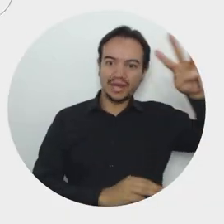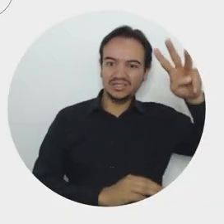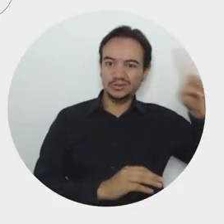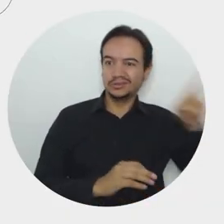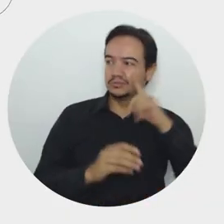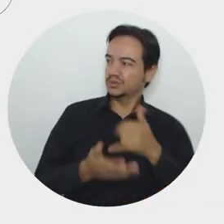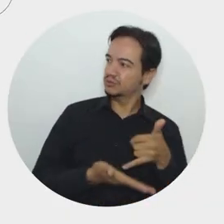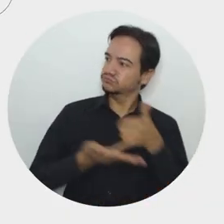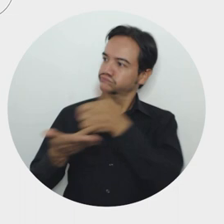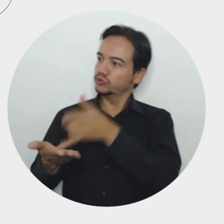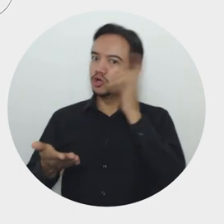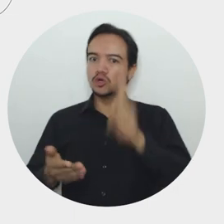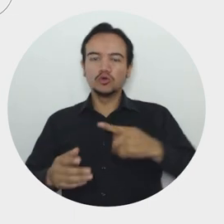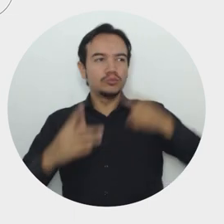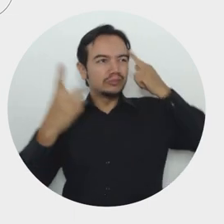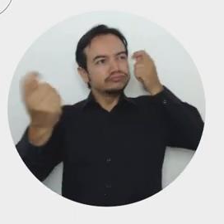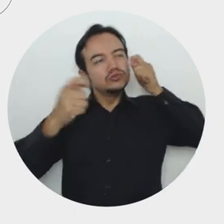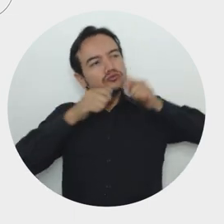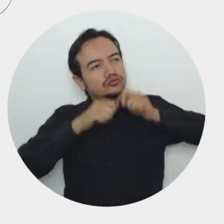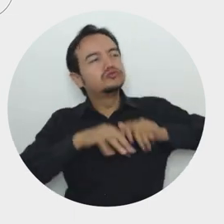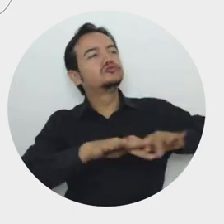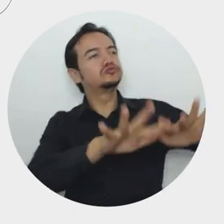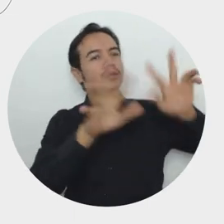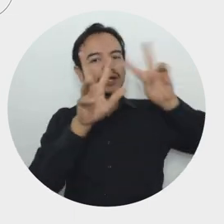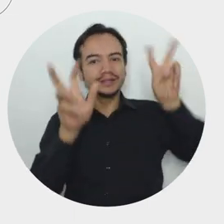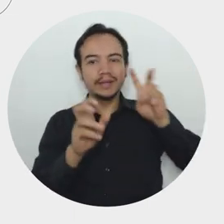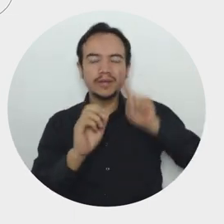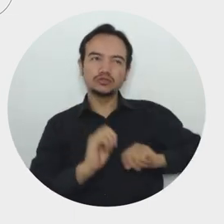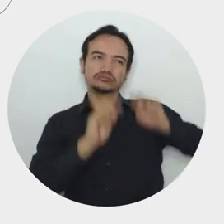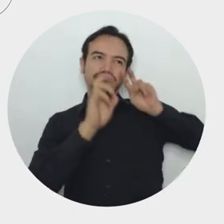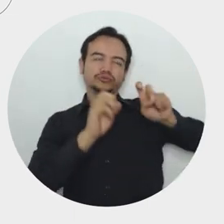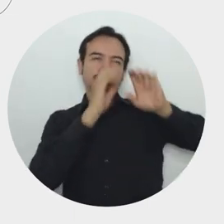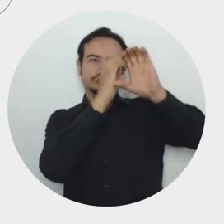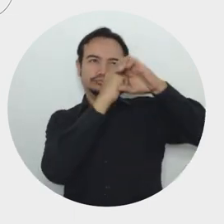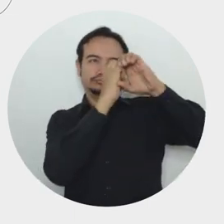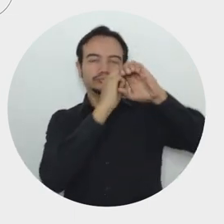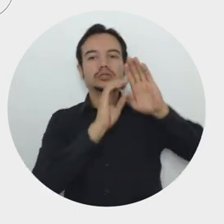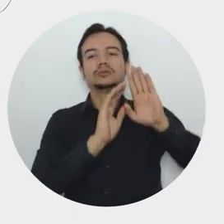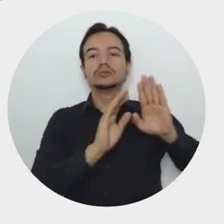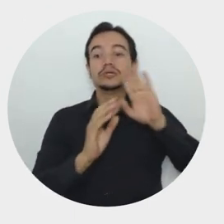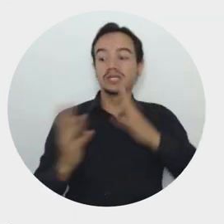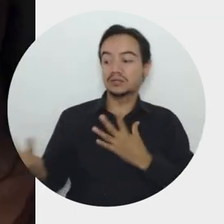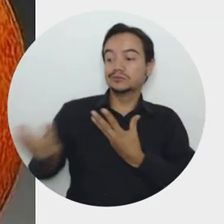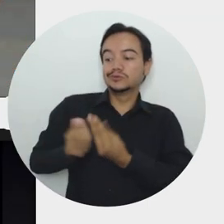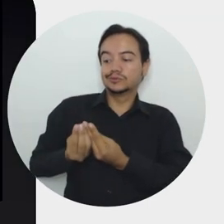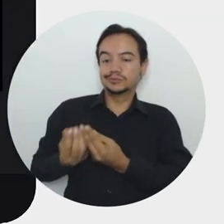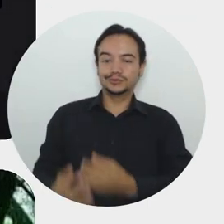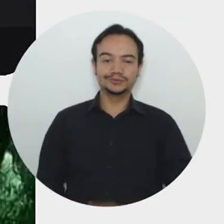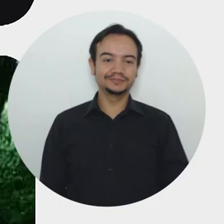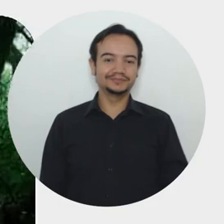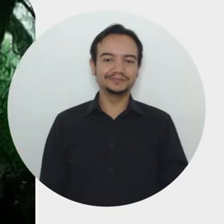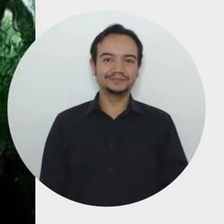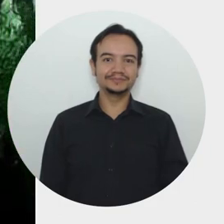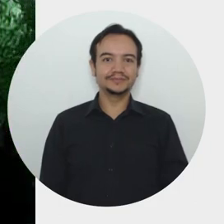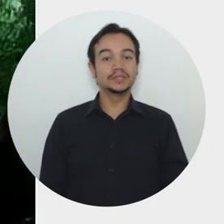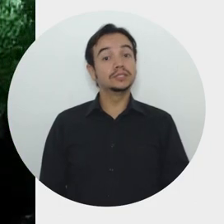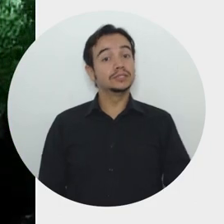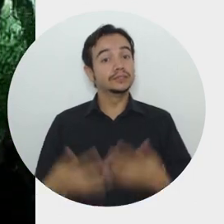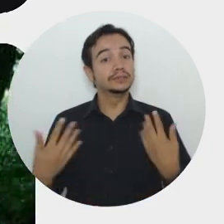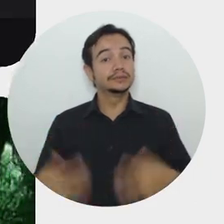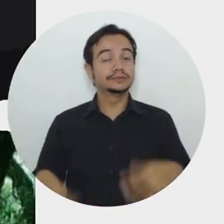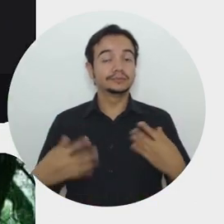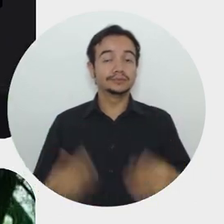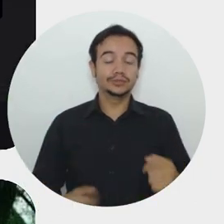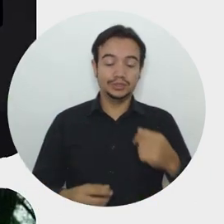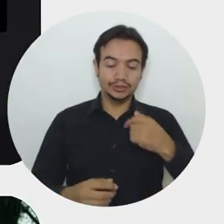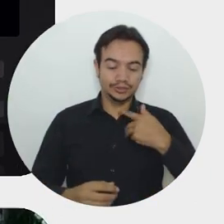éxito en su estrategia de divulgación científica Locos por la Astrociencia, la cual desarrolla con un grupo de amigos. Afortunadamente y para